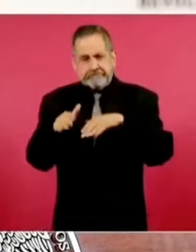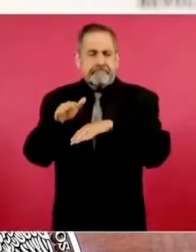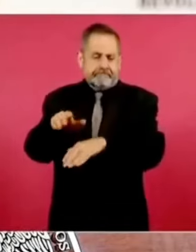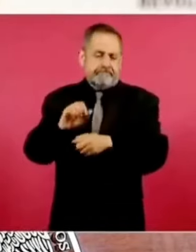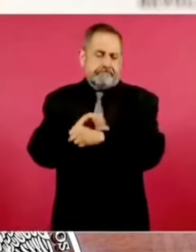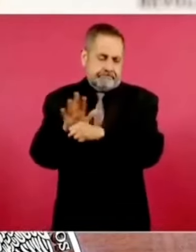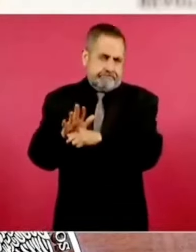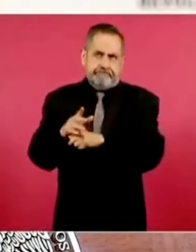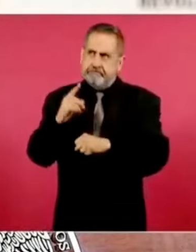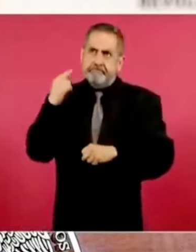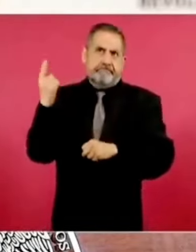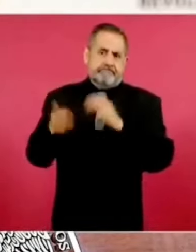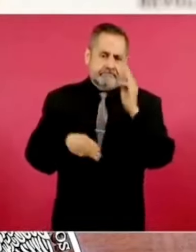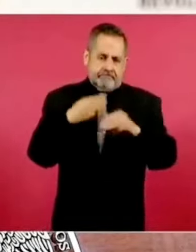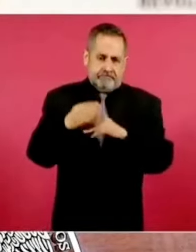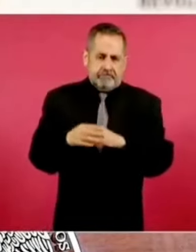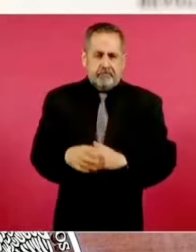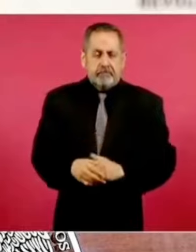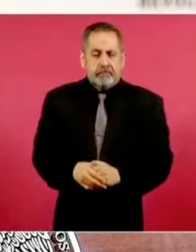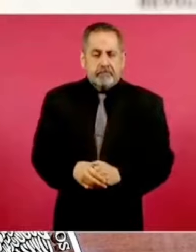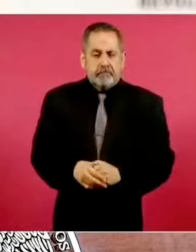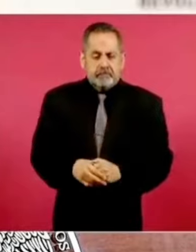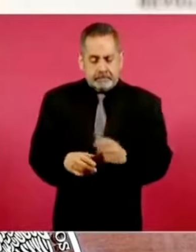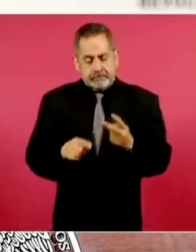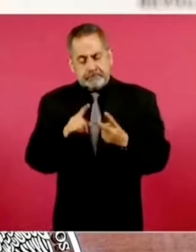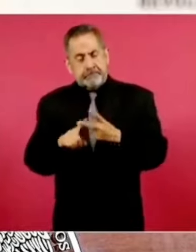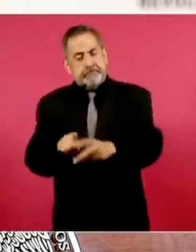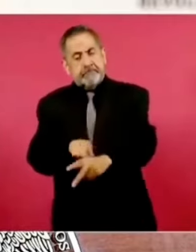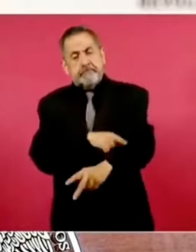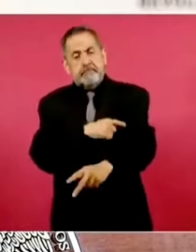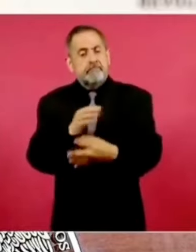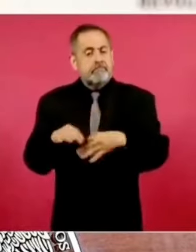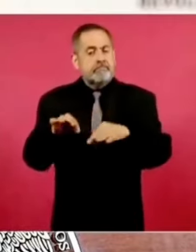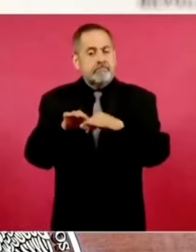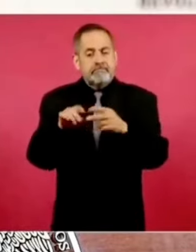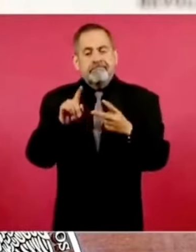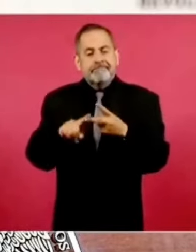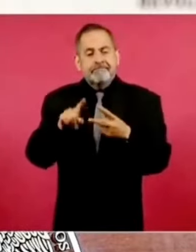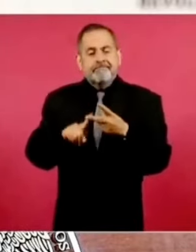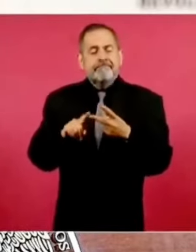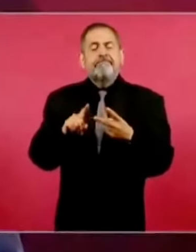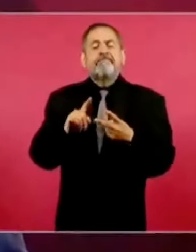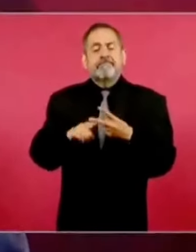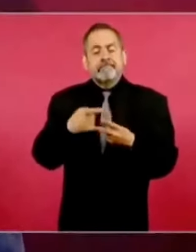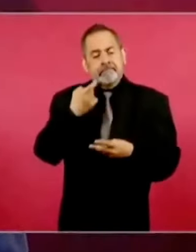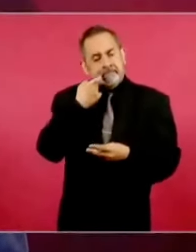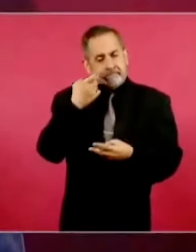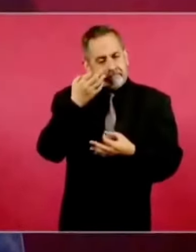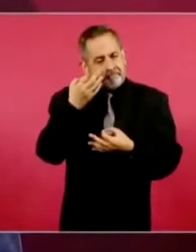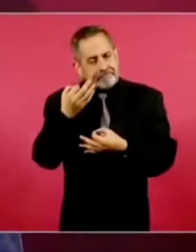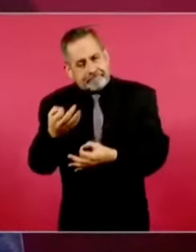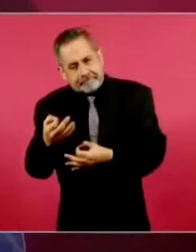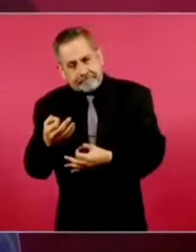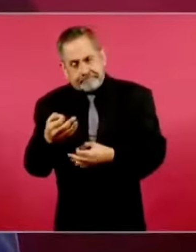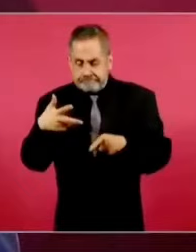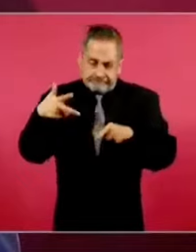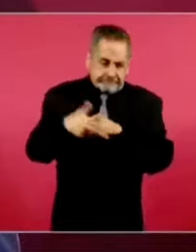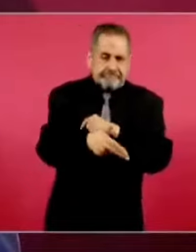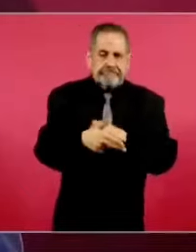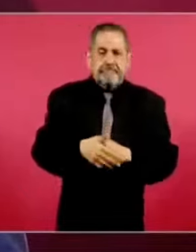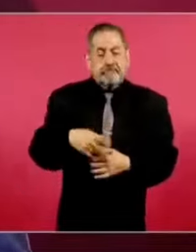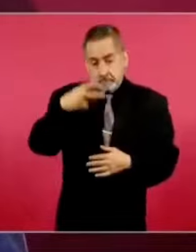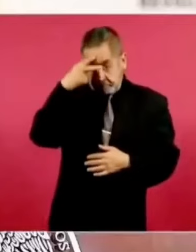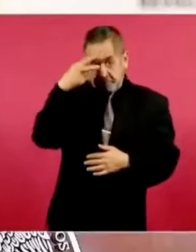muy importante, y disculpen que me esté alargando, es el de las adicciones. México también es ejemplo